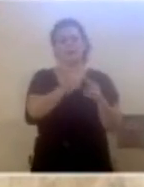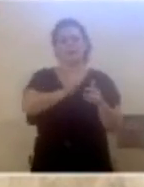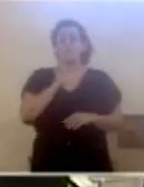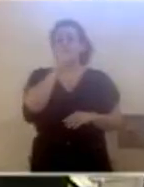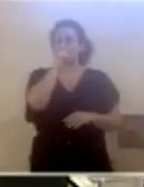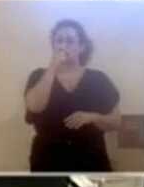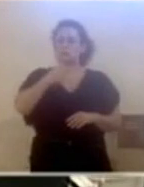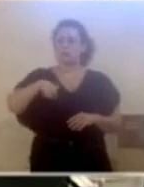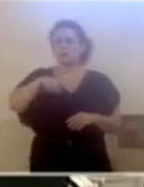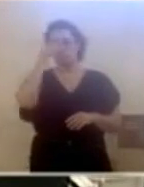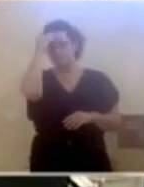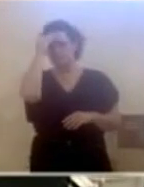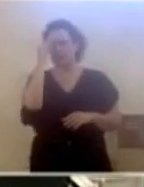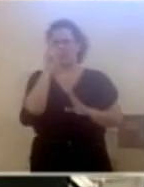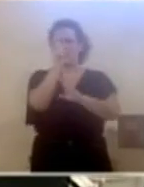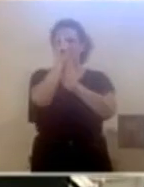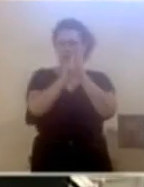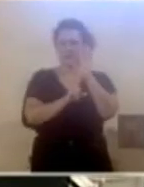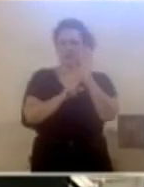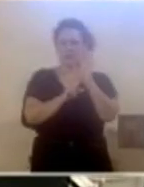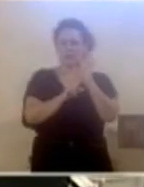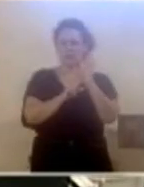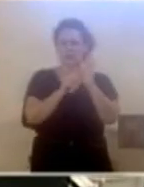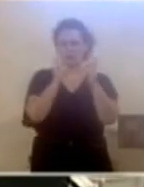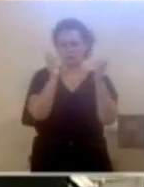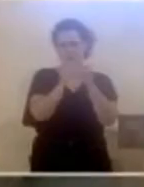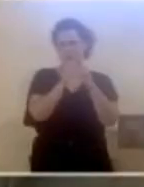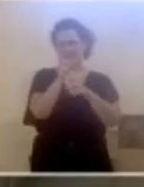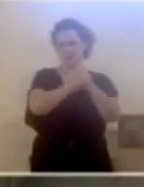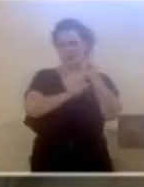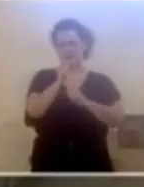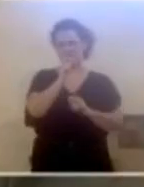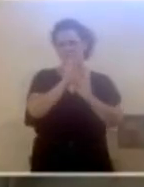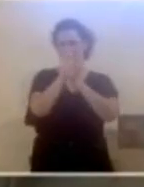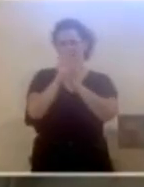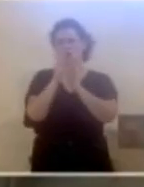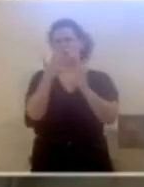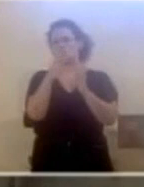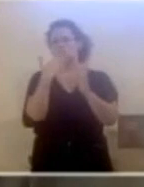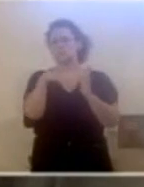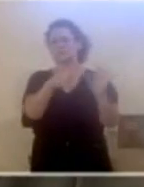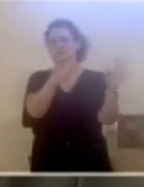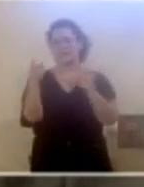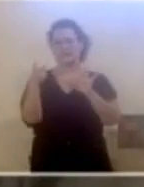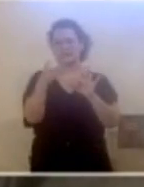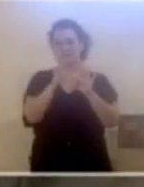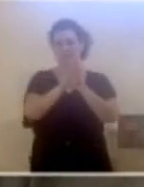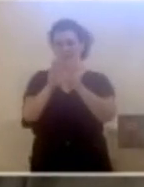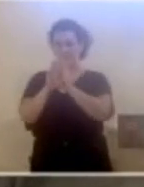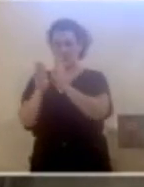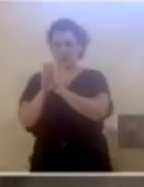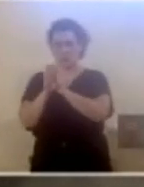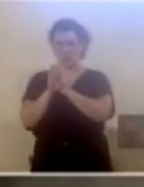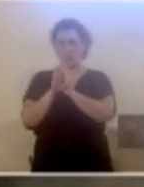ciudadana. Hay un listado en el registro de asociaciones de vecinos, aproximadamente de 700 asociaciones de vecinos, de entidades